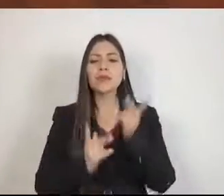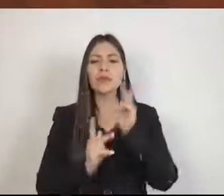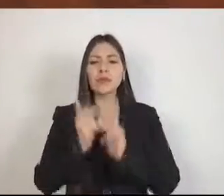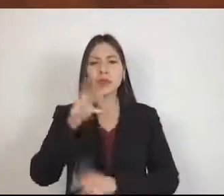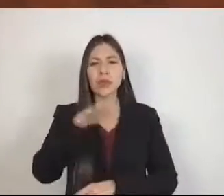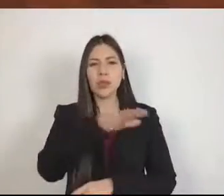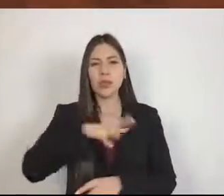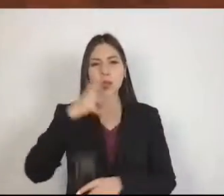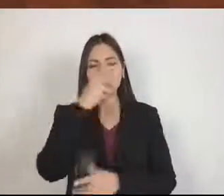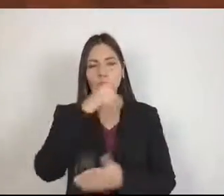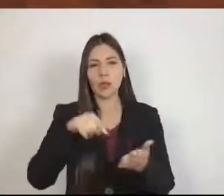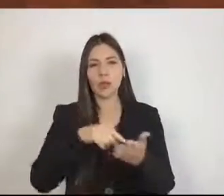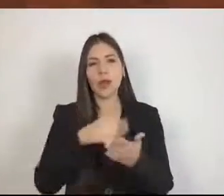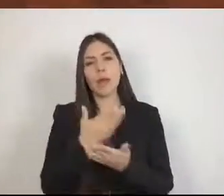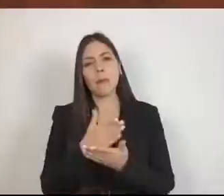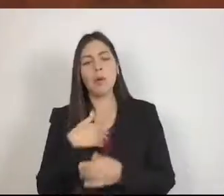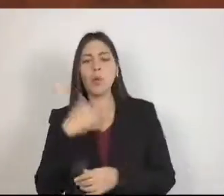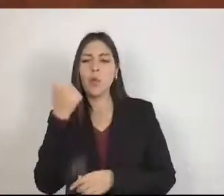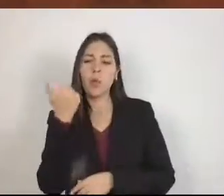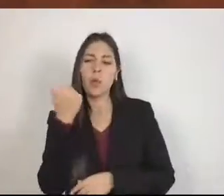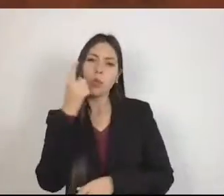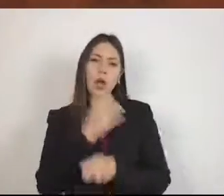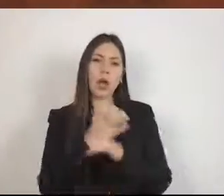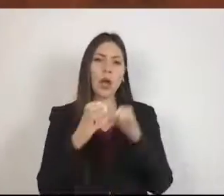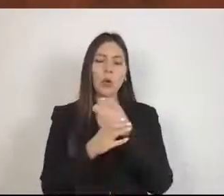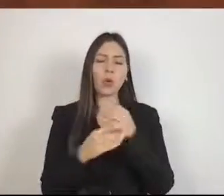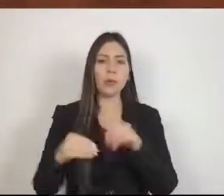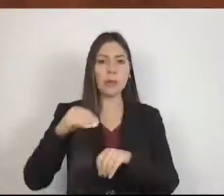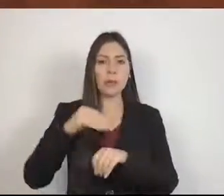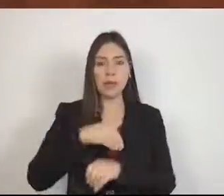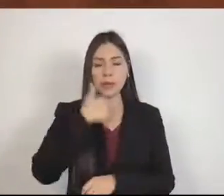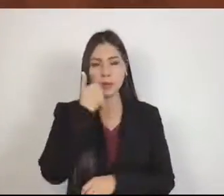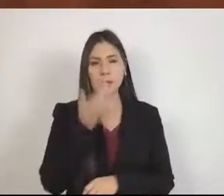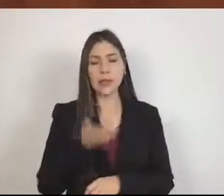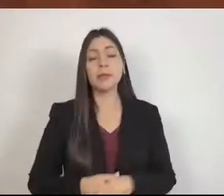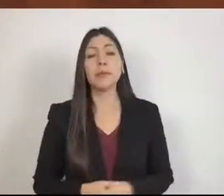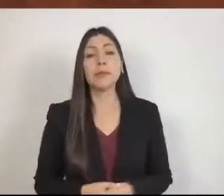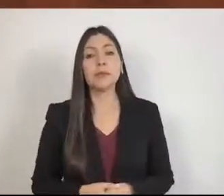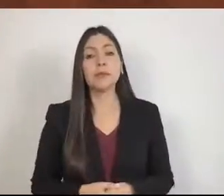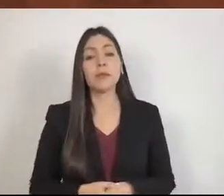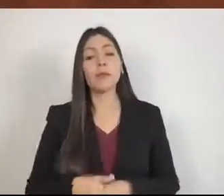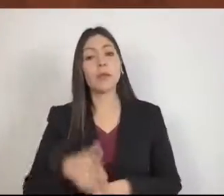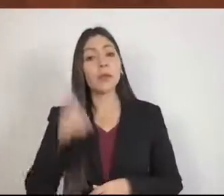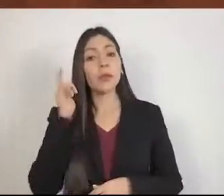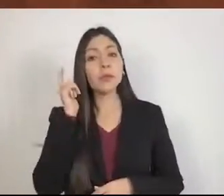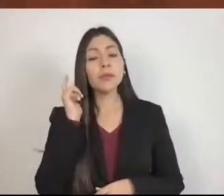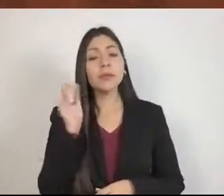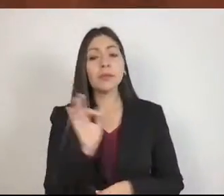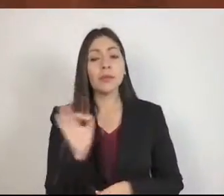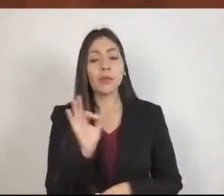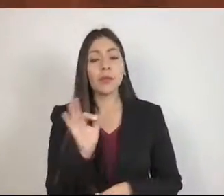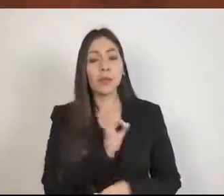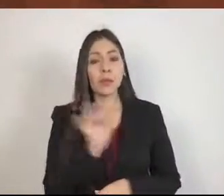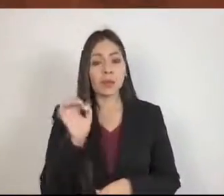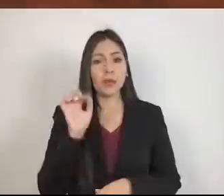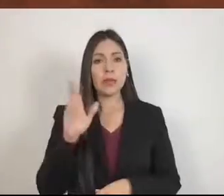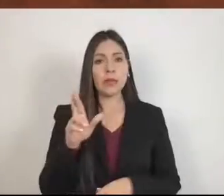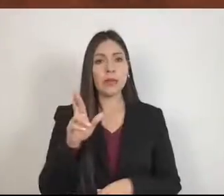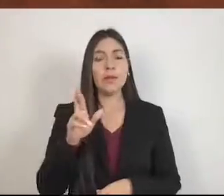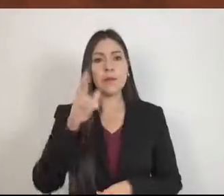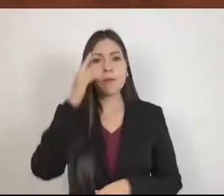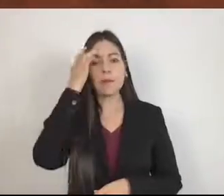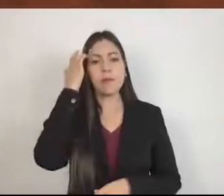sumar un ingrediente más, ver la posibilidad, porque lo hemos tocado en los últimos días, la posibilidad de que